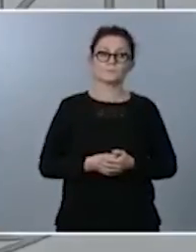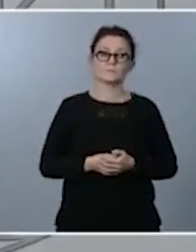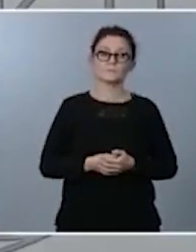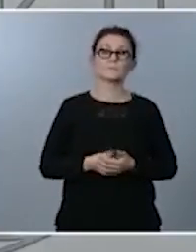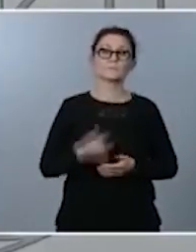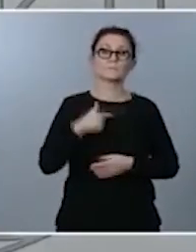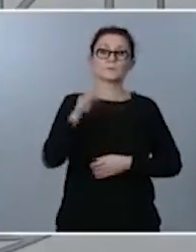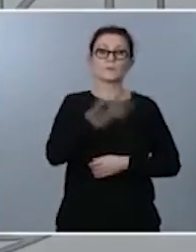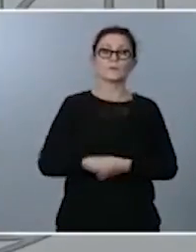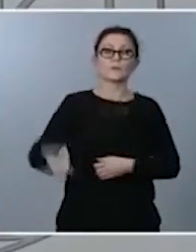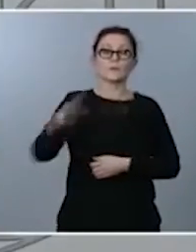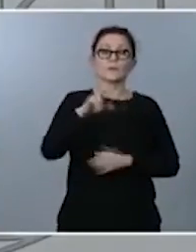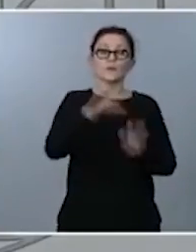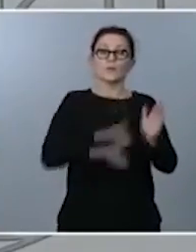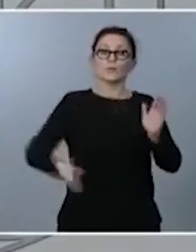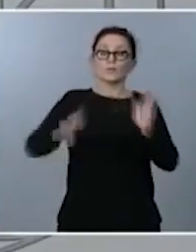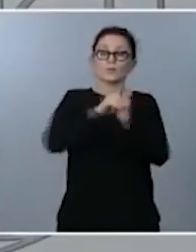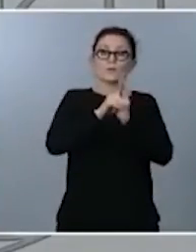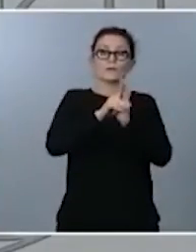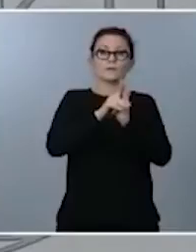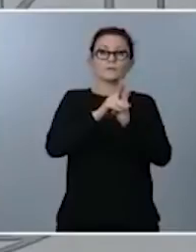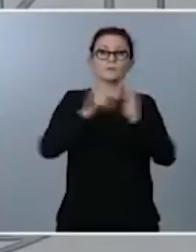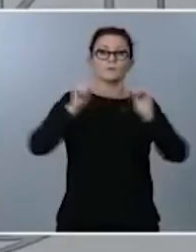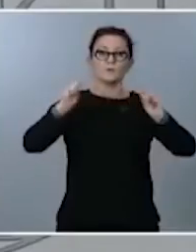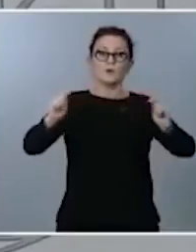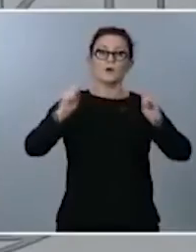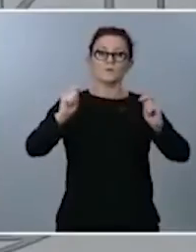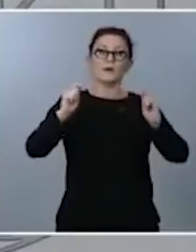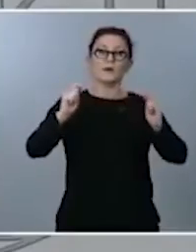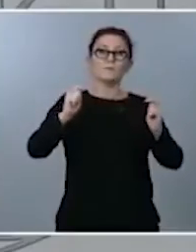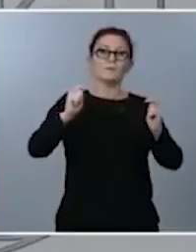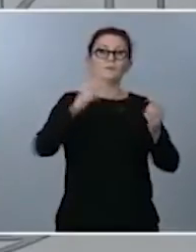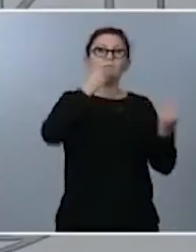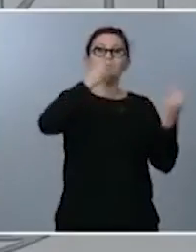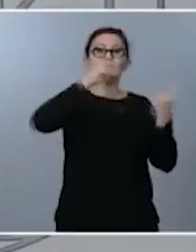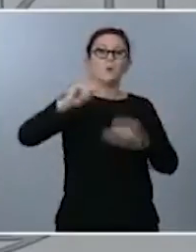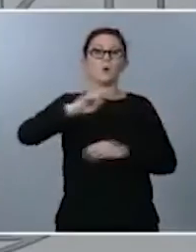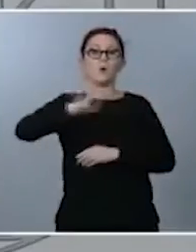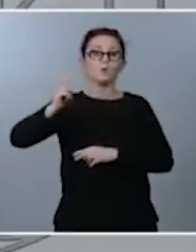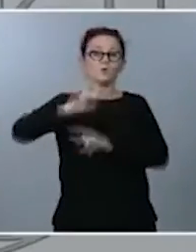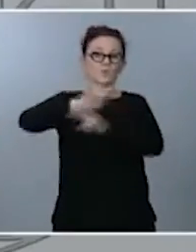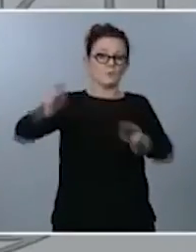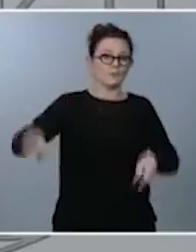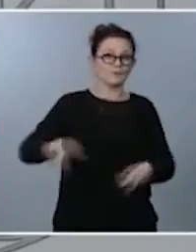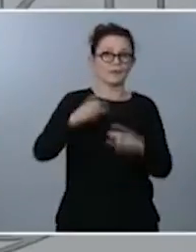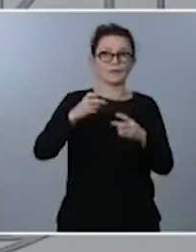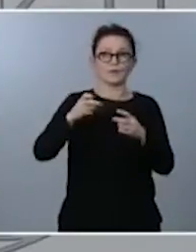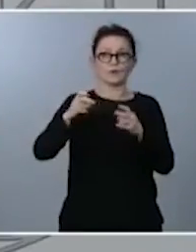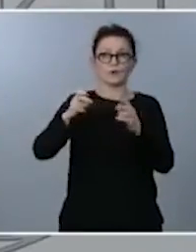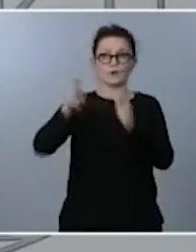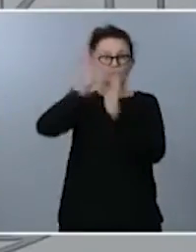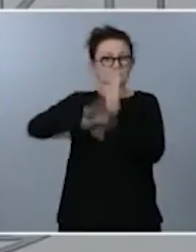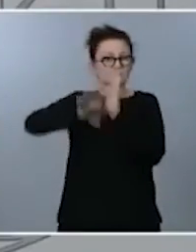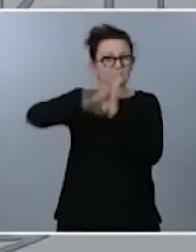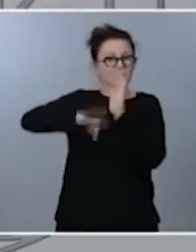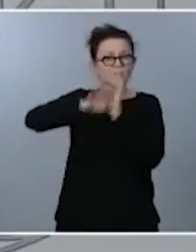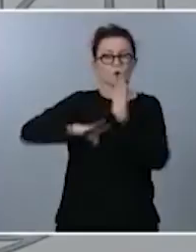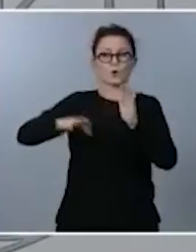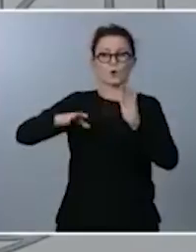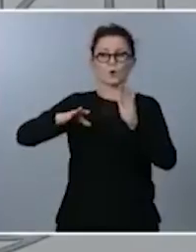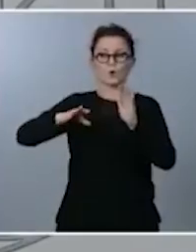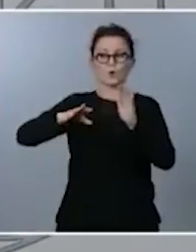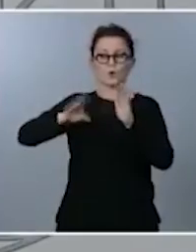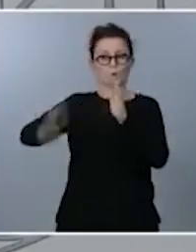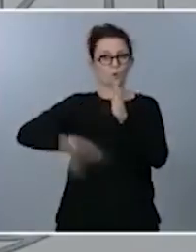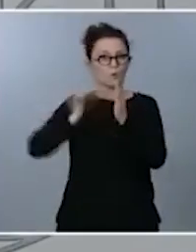alarma no es sustituible por ninguna otra modificación del ordenamiento jurídico ordinario y además